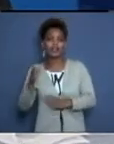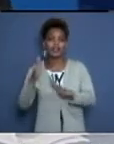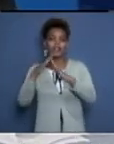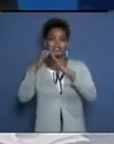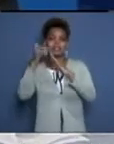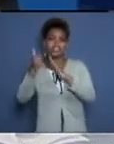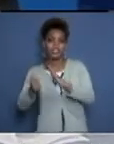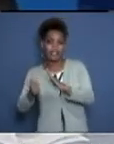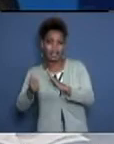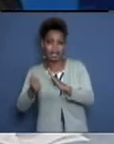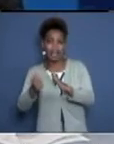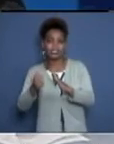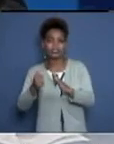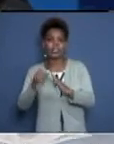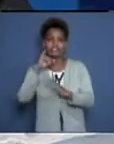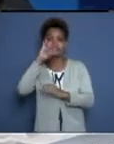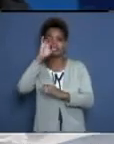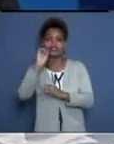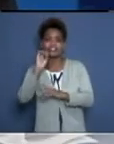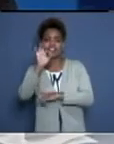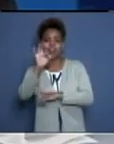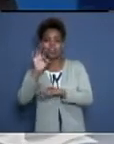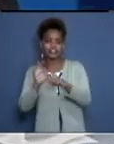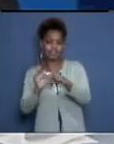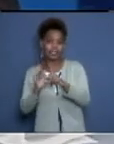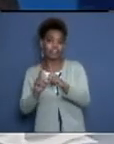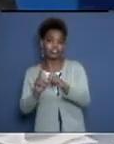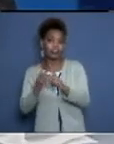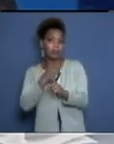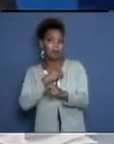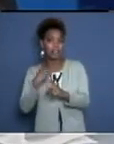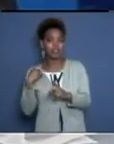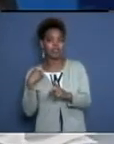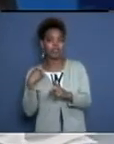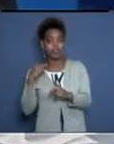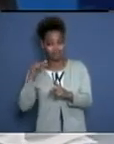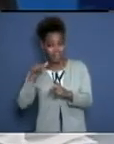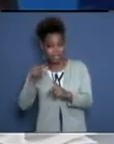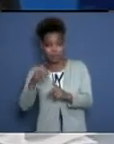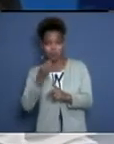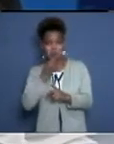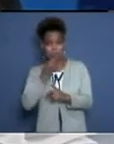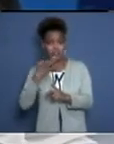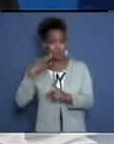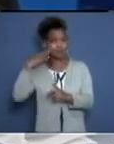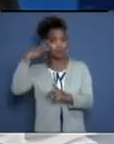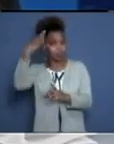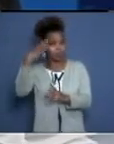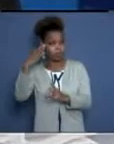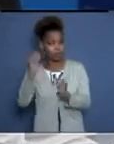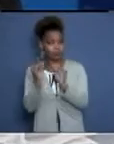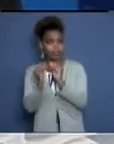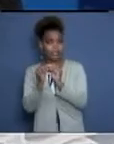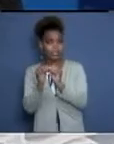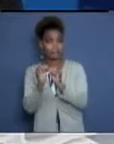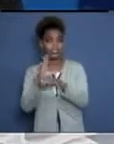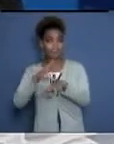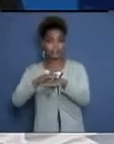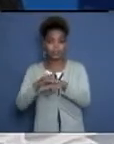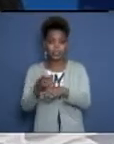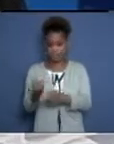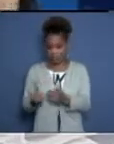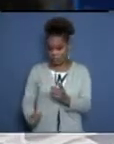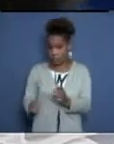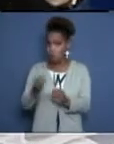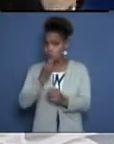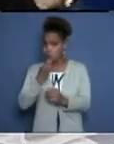temor de contagiar a su familia, lo que tiene que estar consciente es que si no da su paso al frente, si no contribuye a controlar la